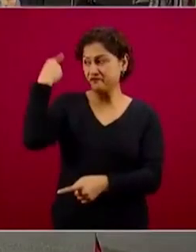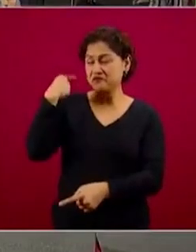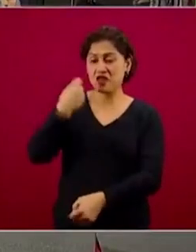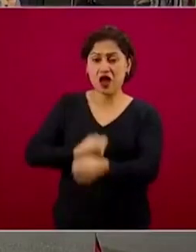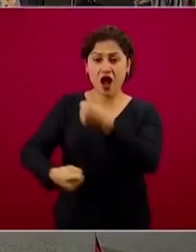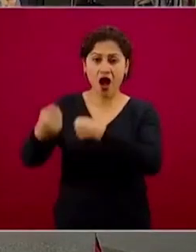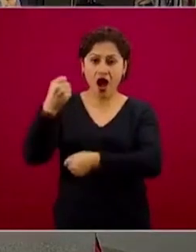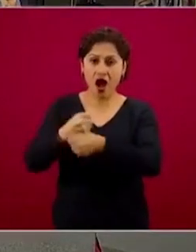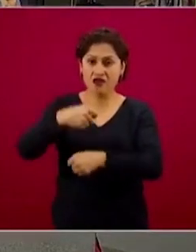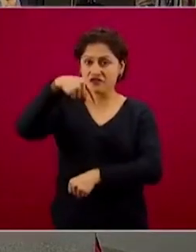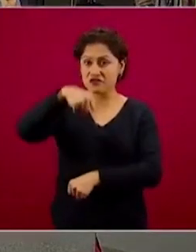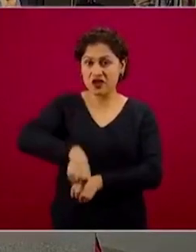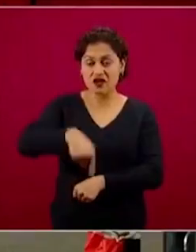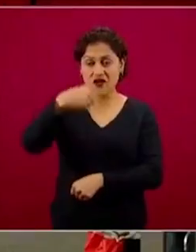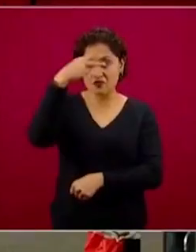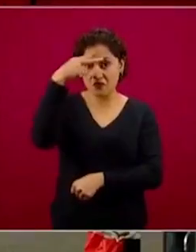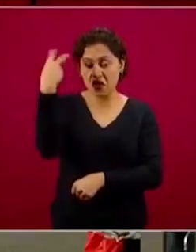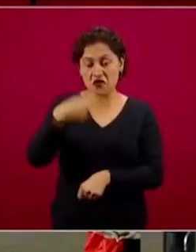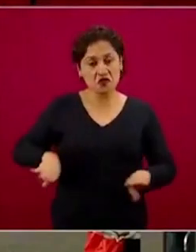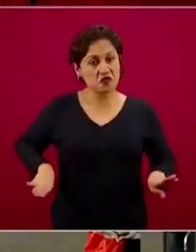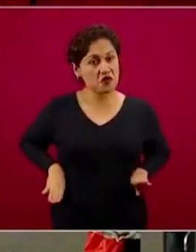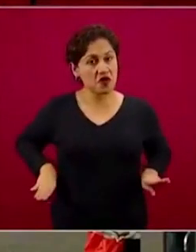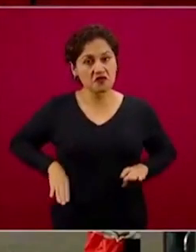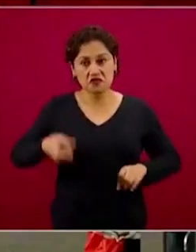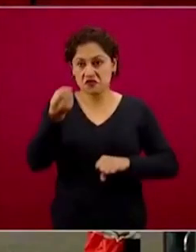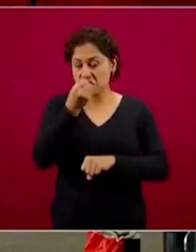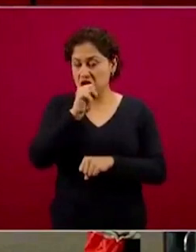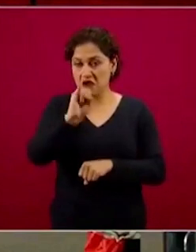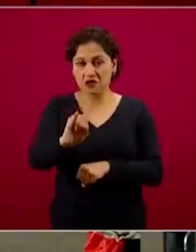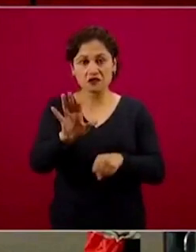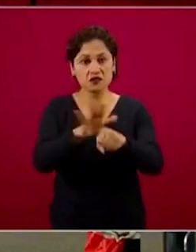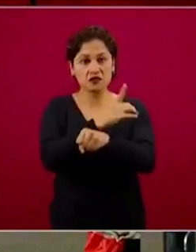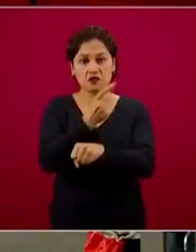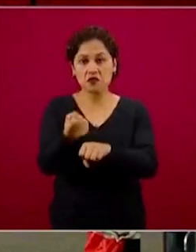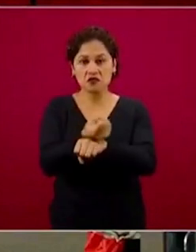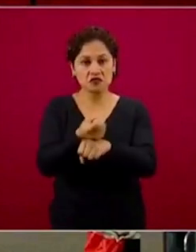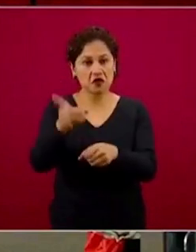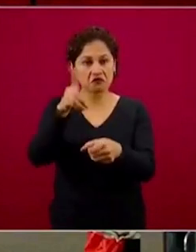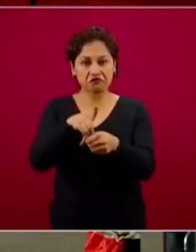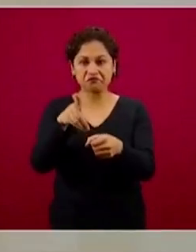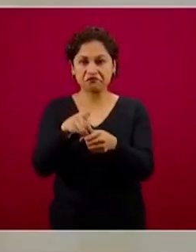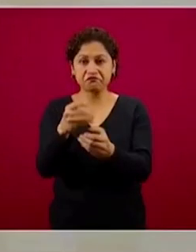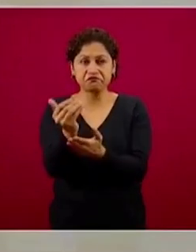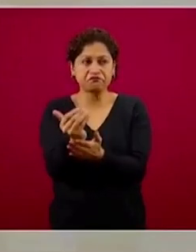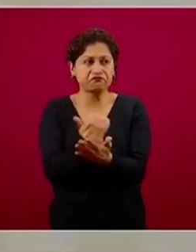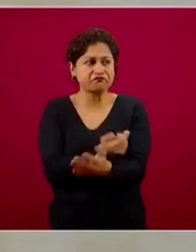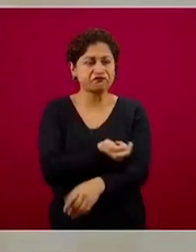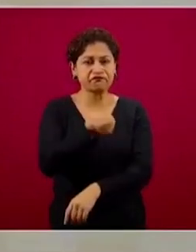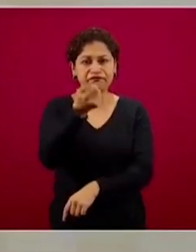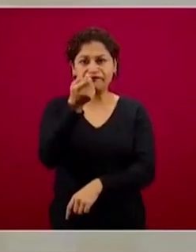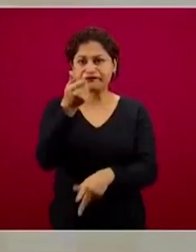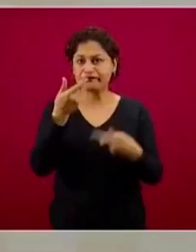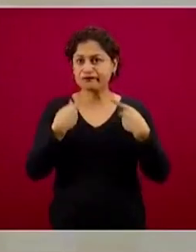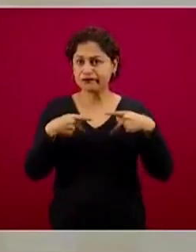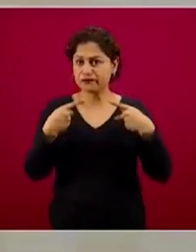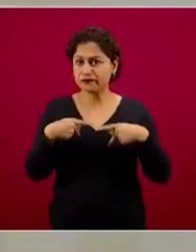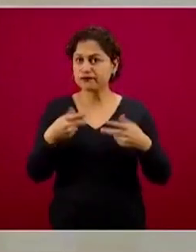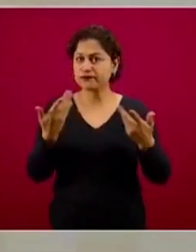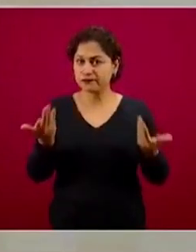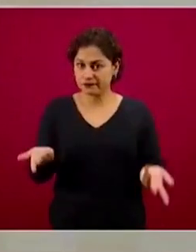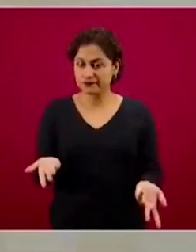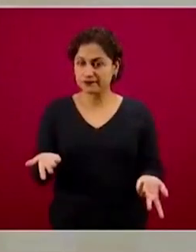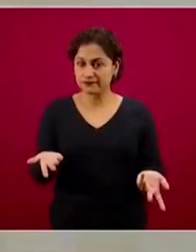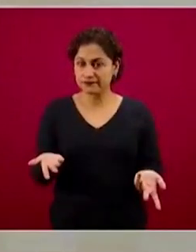se erosionó la capacidad del Sistema Nacional de Procuración de Sangre y Provisión de Sangre para que hubiera donación